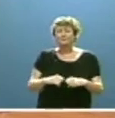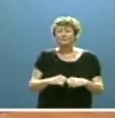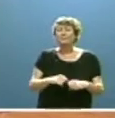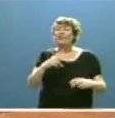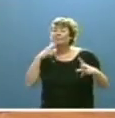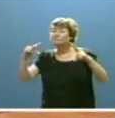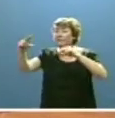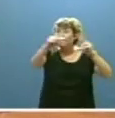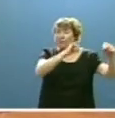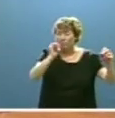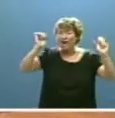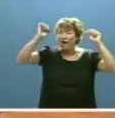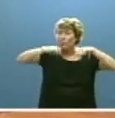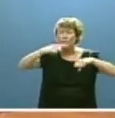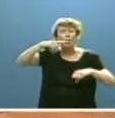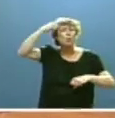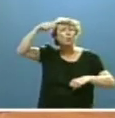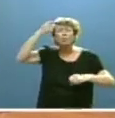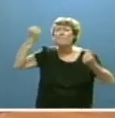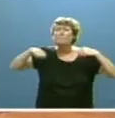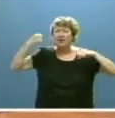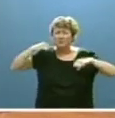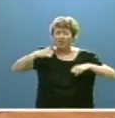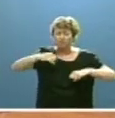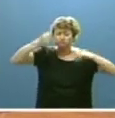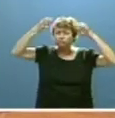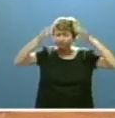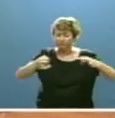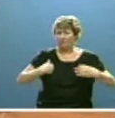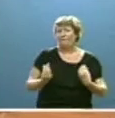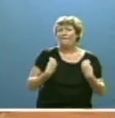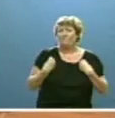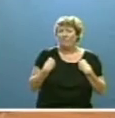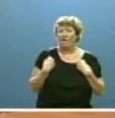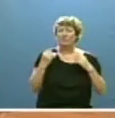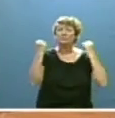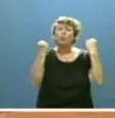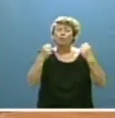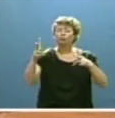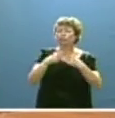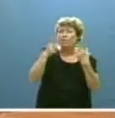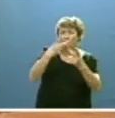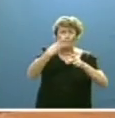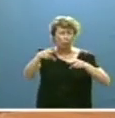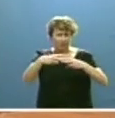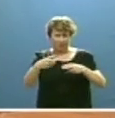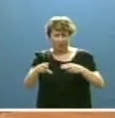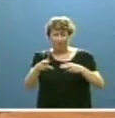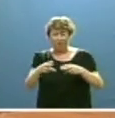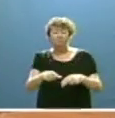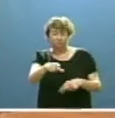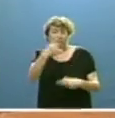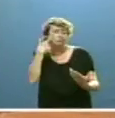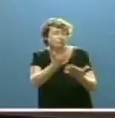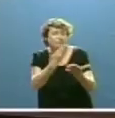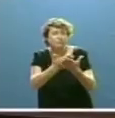Diálogo y acuerdo son una cultura y una práctica muy arraigadas en nuestra vida institucional, social y política. Ahí está